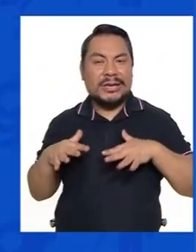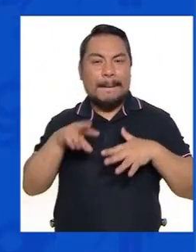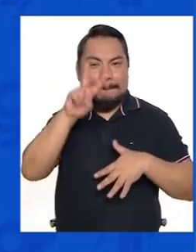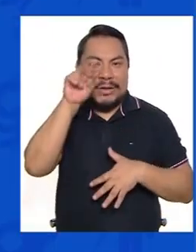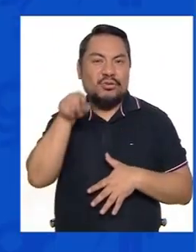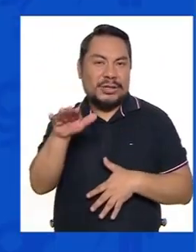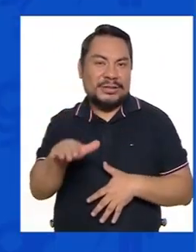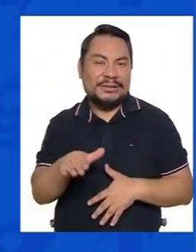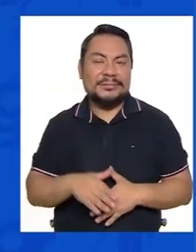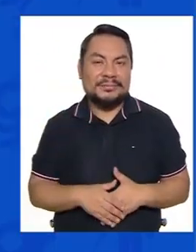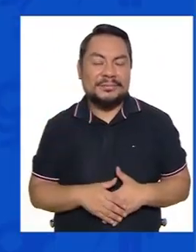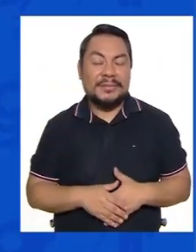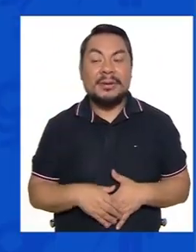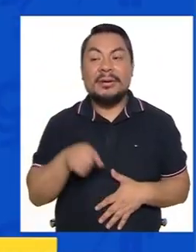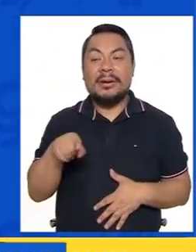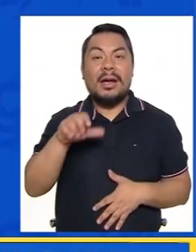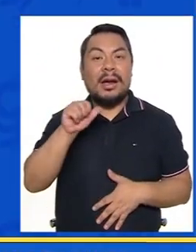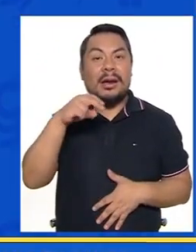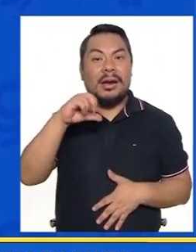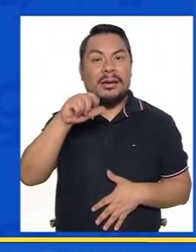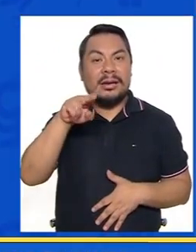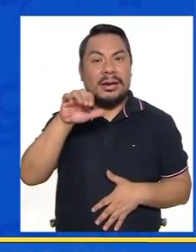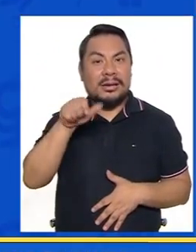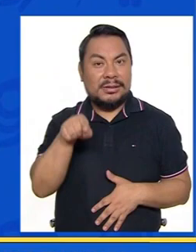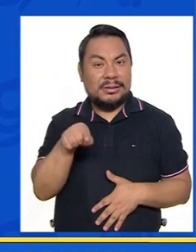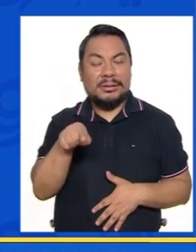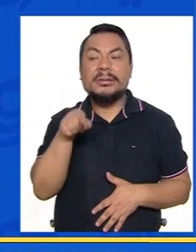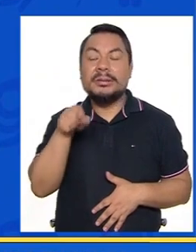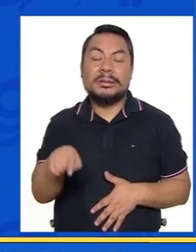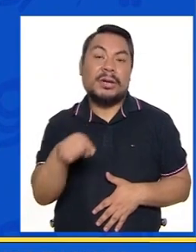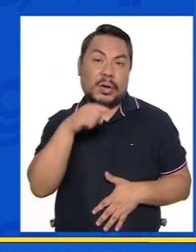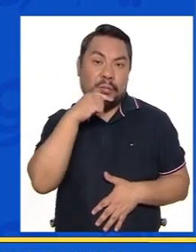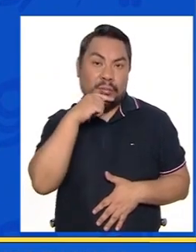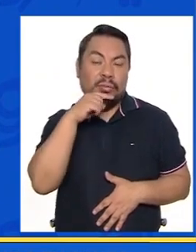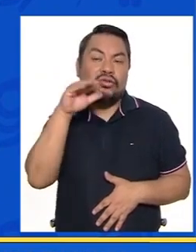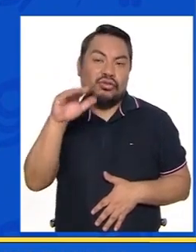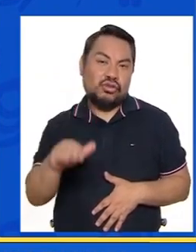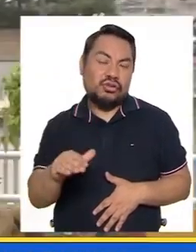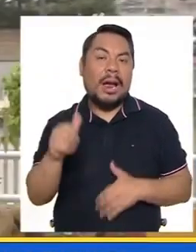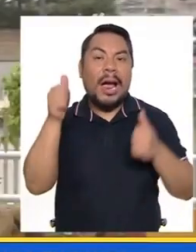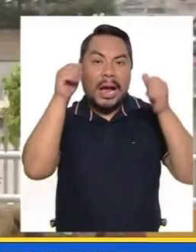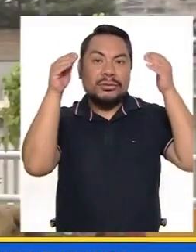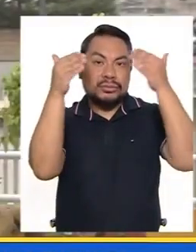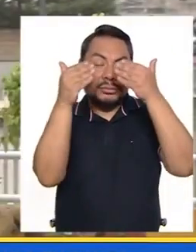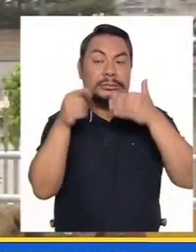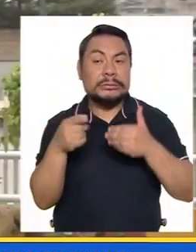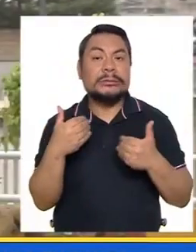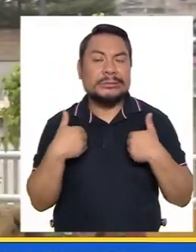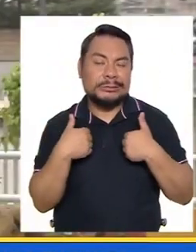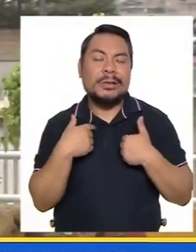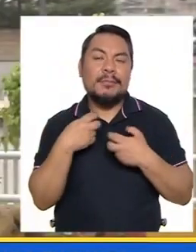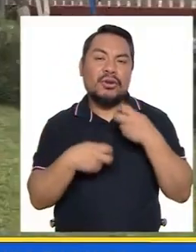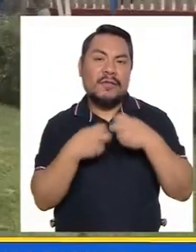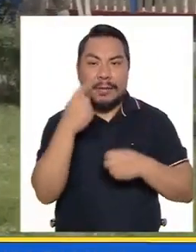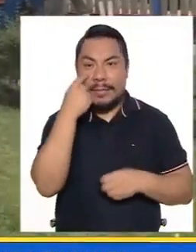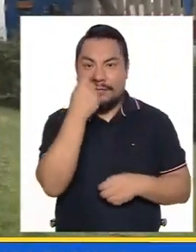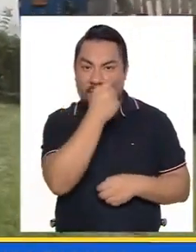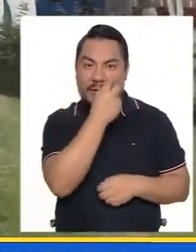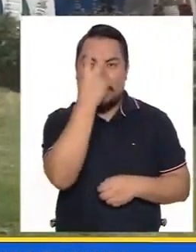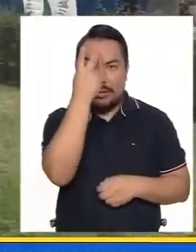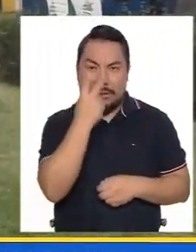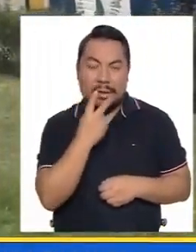Ana Carla es una niña autista con problemas de visión,